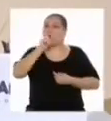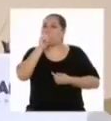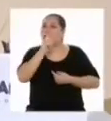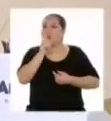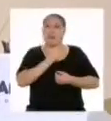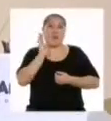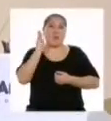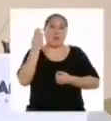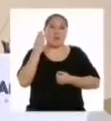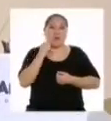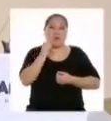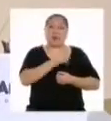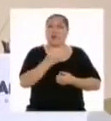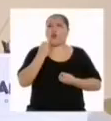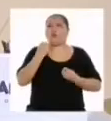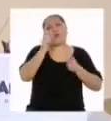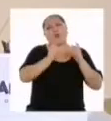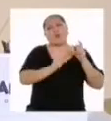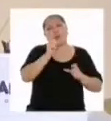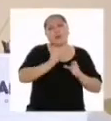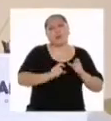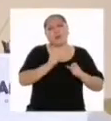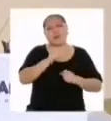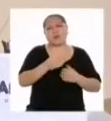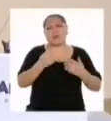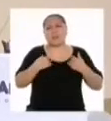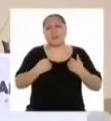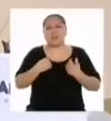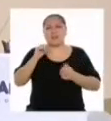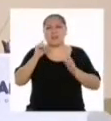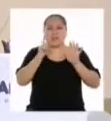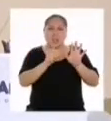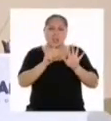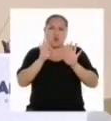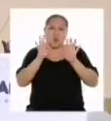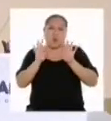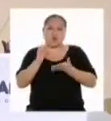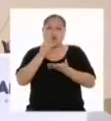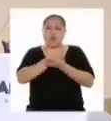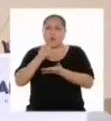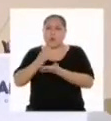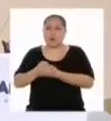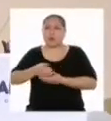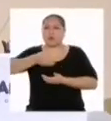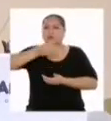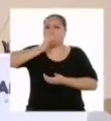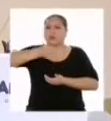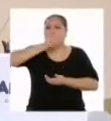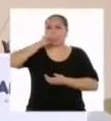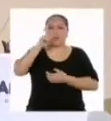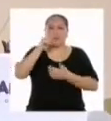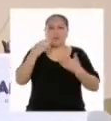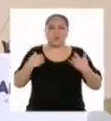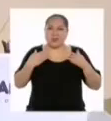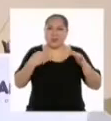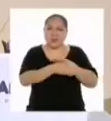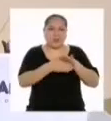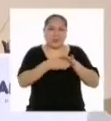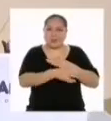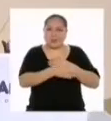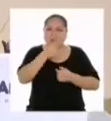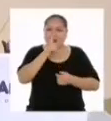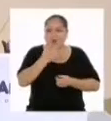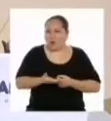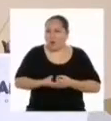¿Cómo las personas que viven ahí pueden tomar los seis u ocho vasos de agua que se recomiendan al día, si para empezar no tienen acceso a ella?